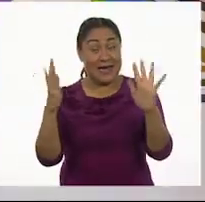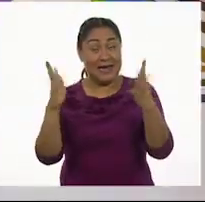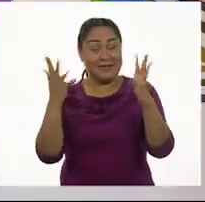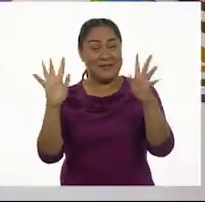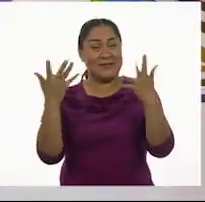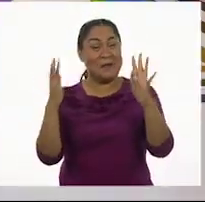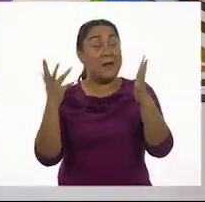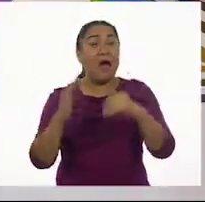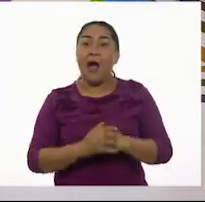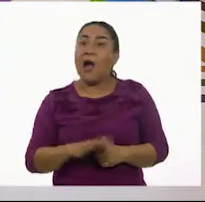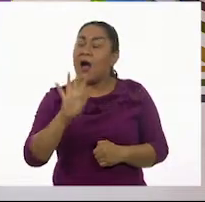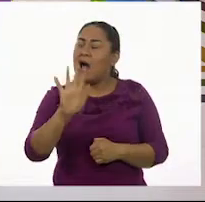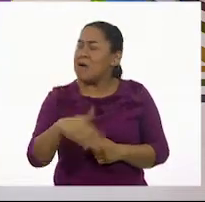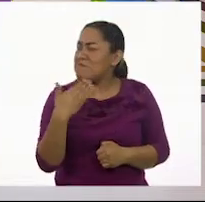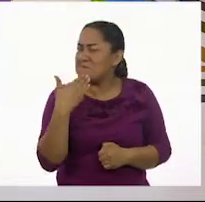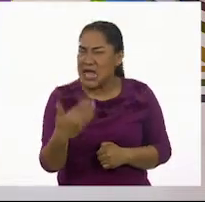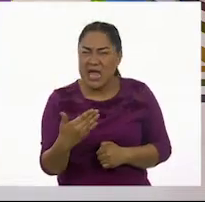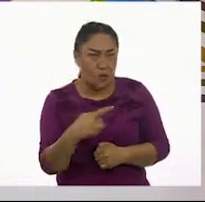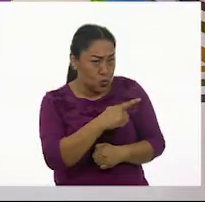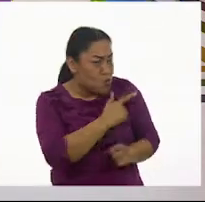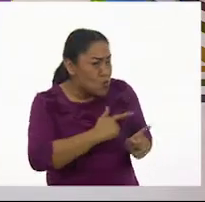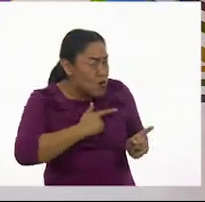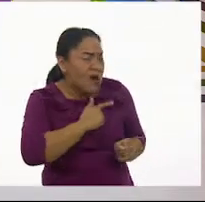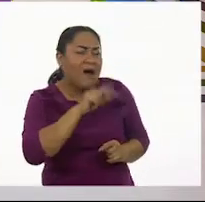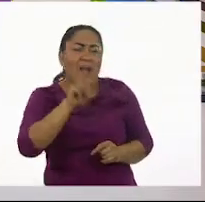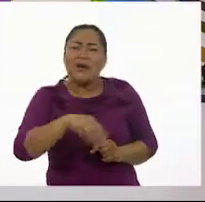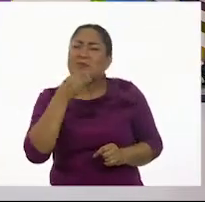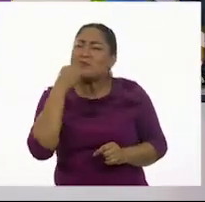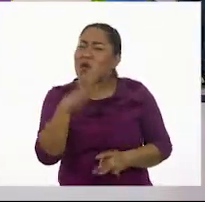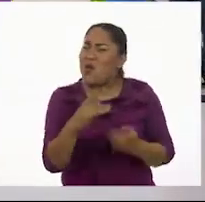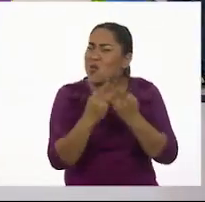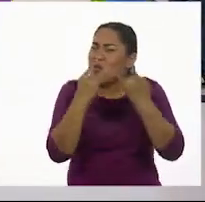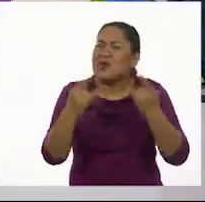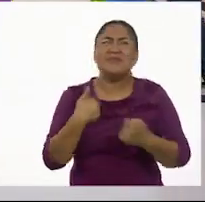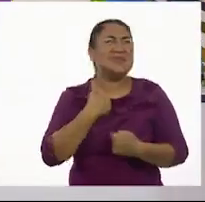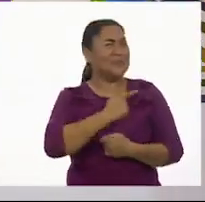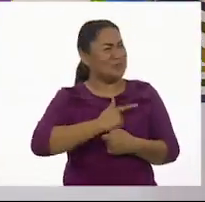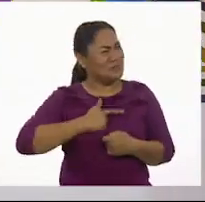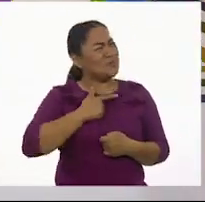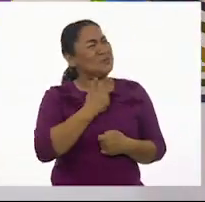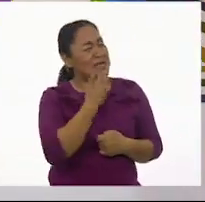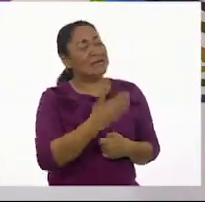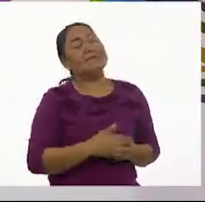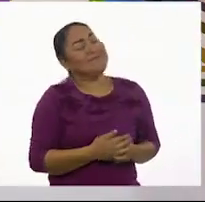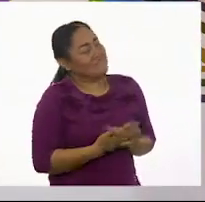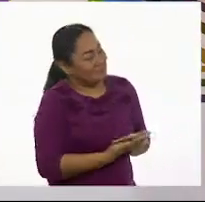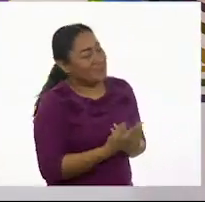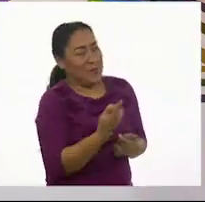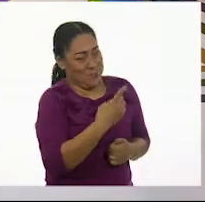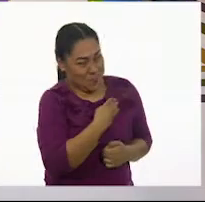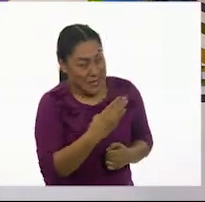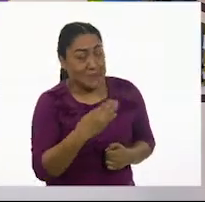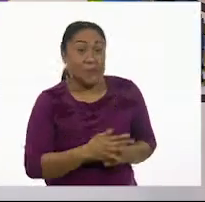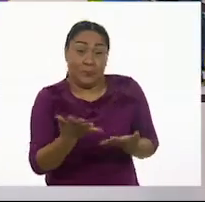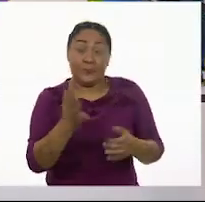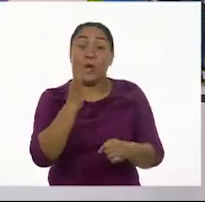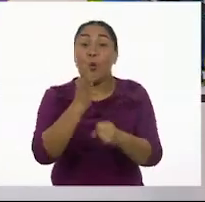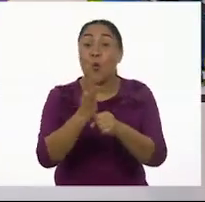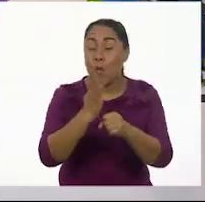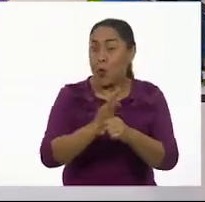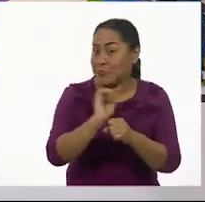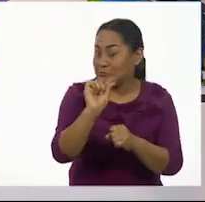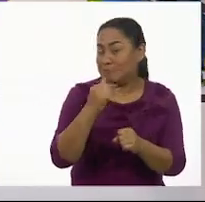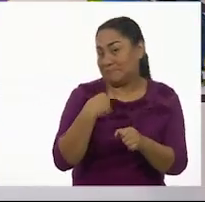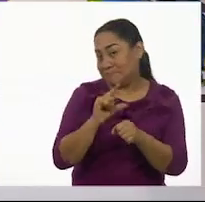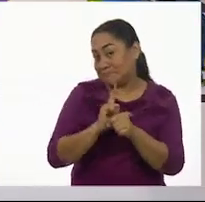¡Ay, bien! ¡Bravo! ¿Te gustó el cuento al final? ¡Qué estuvo este cuento! ¡Sí, me gustó mucho! ¡Qué bueno! Ahora los voy a dejar